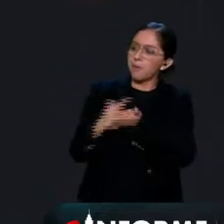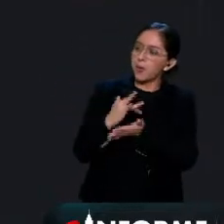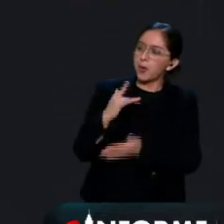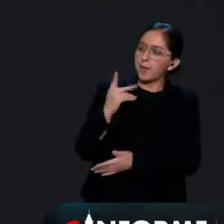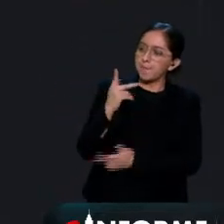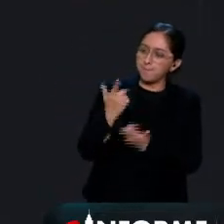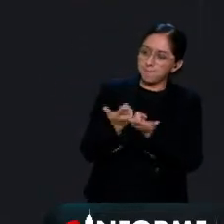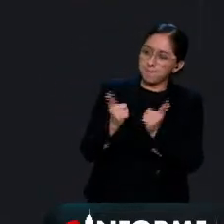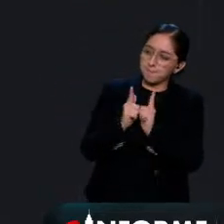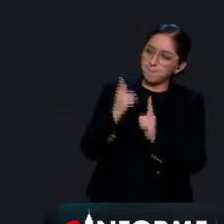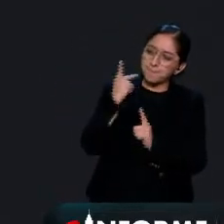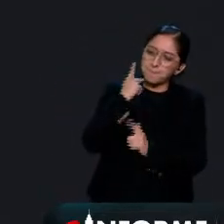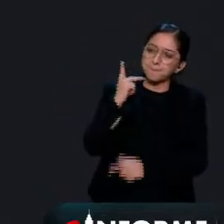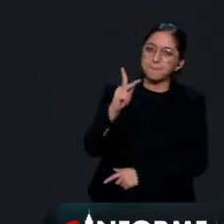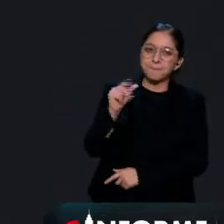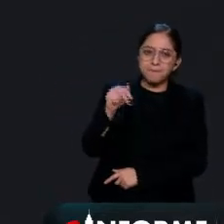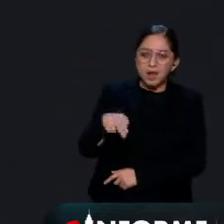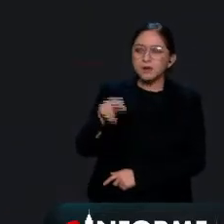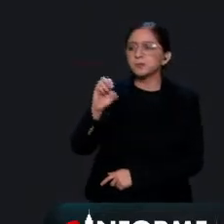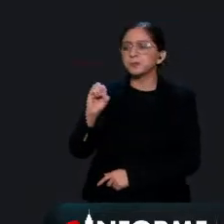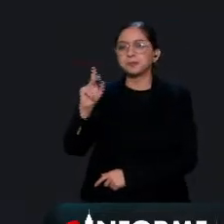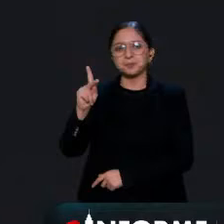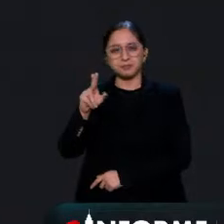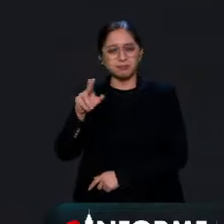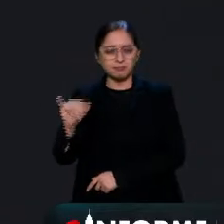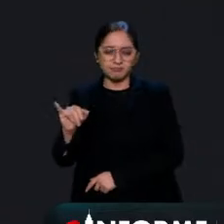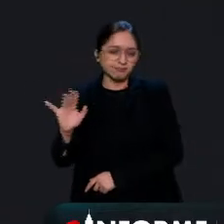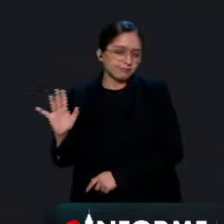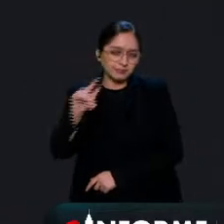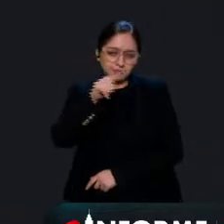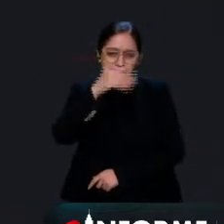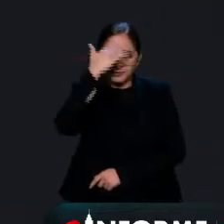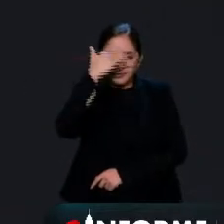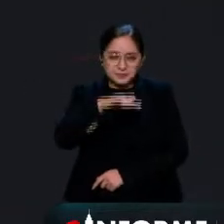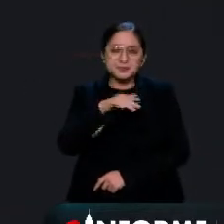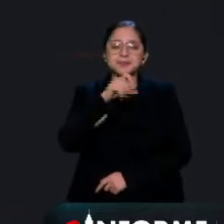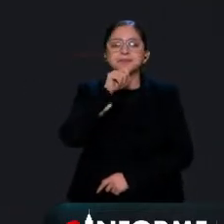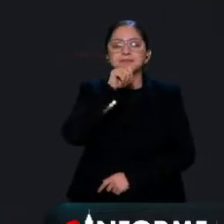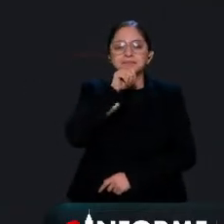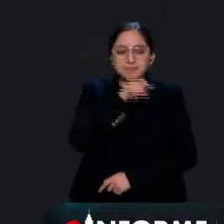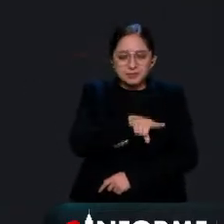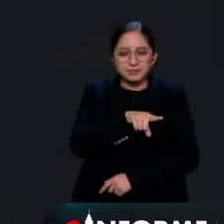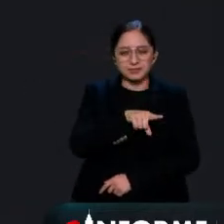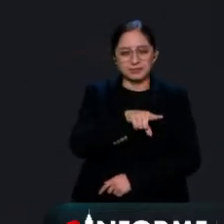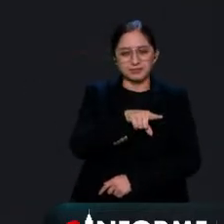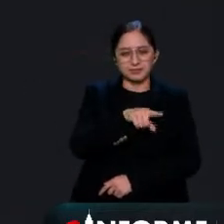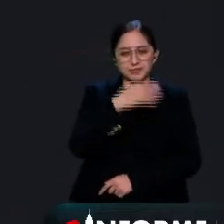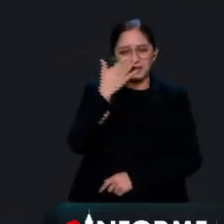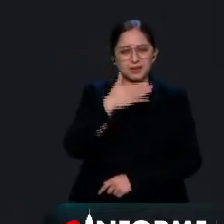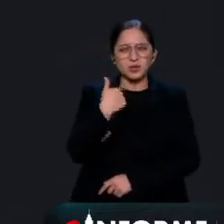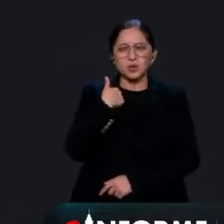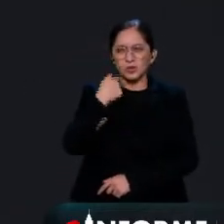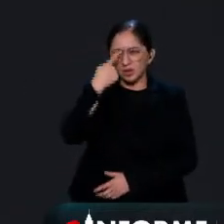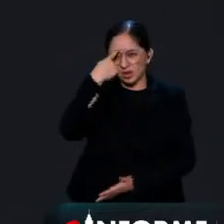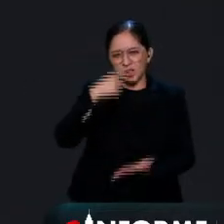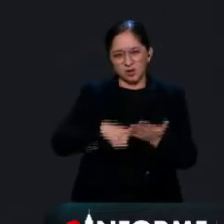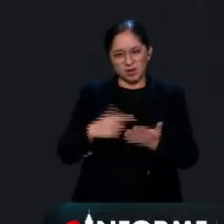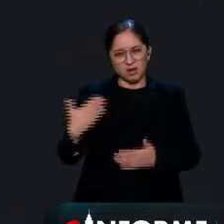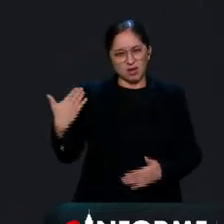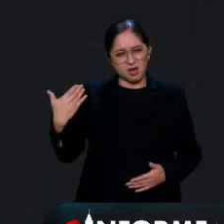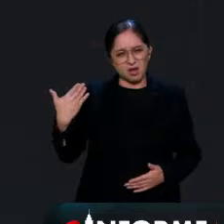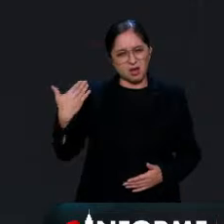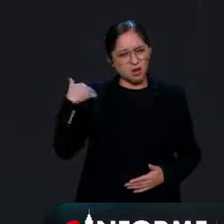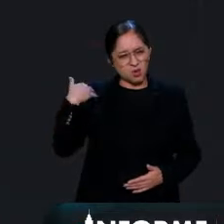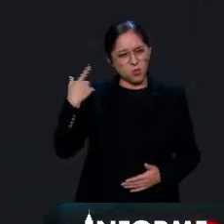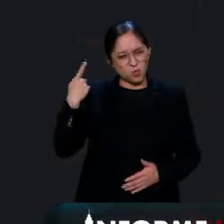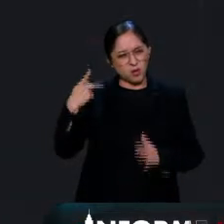pero bueno pues así es esto y también escuchamos creo que se los comenté en otra ocasión o sea